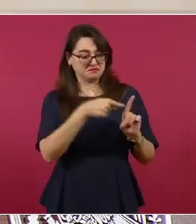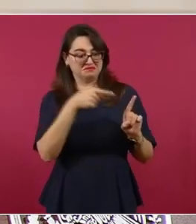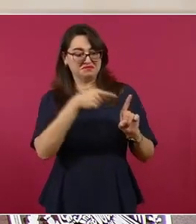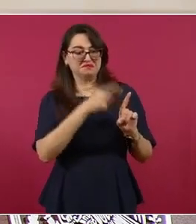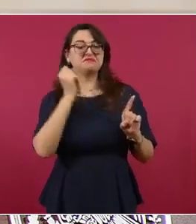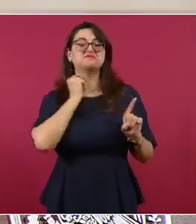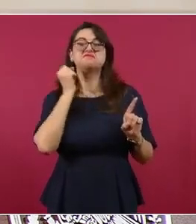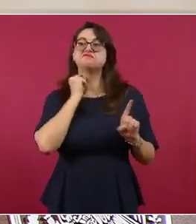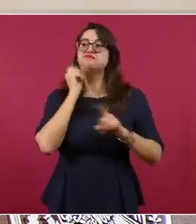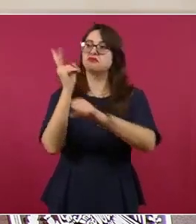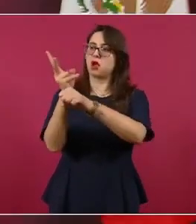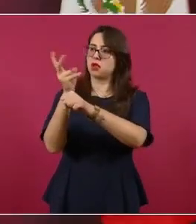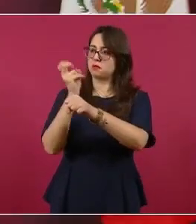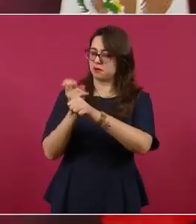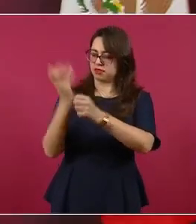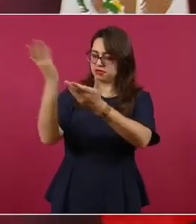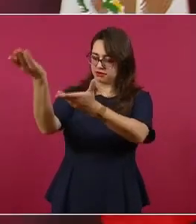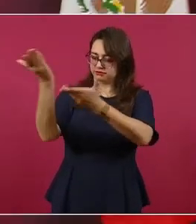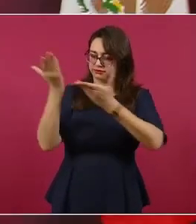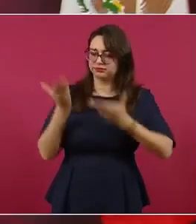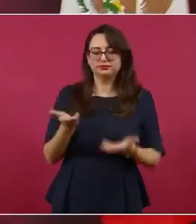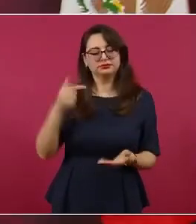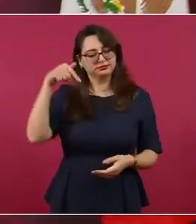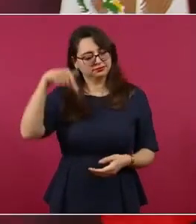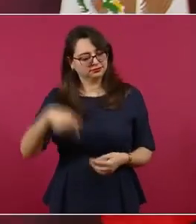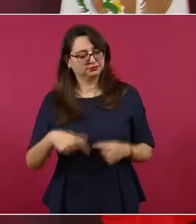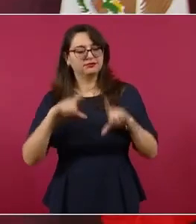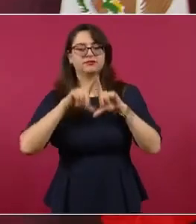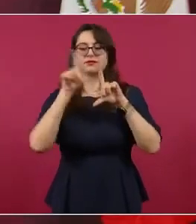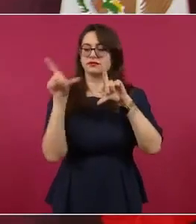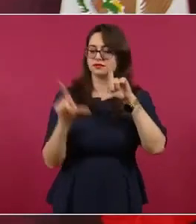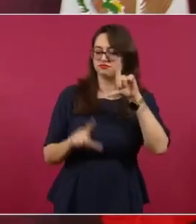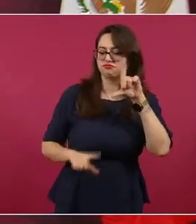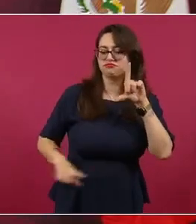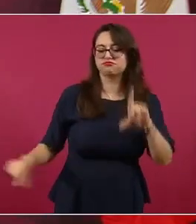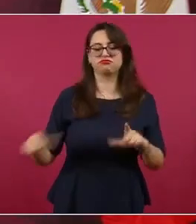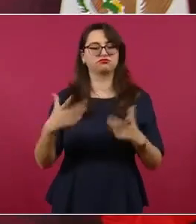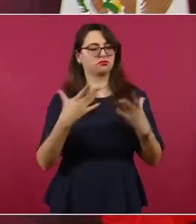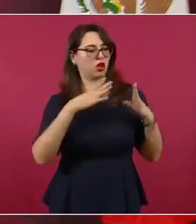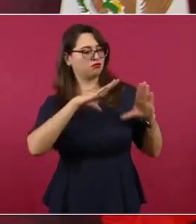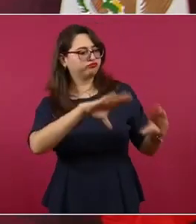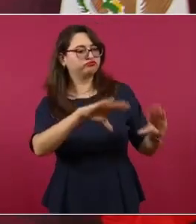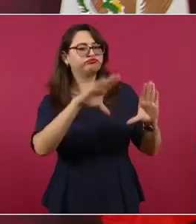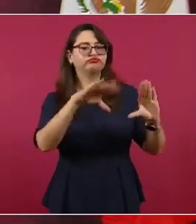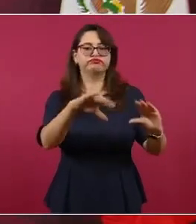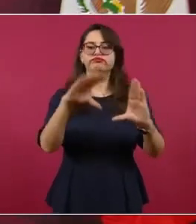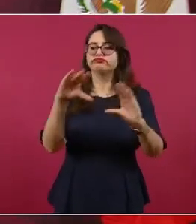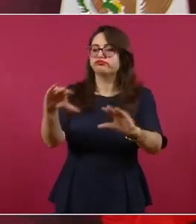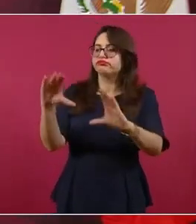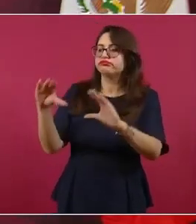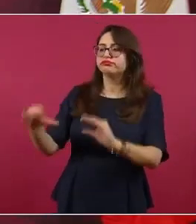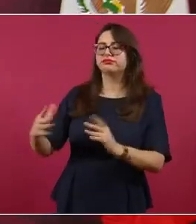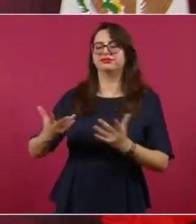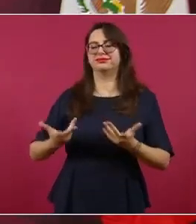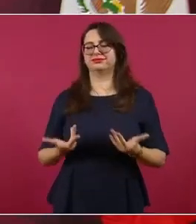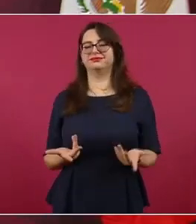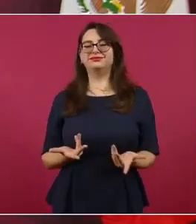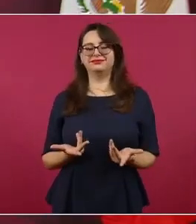Entonces, los trajeron ese senador, que tiene también